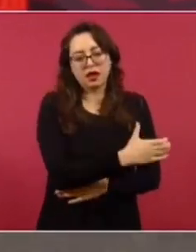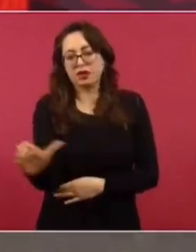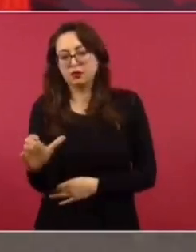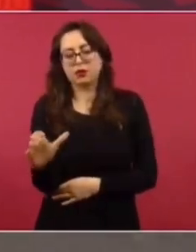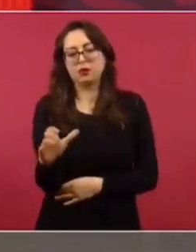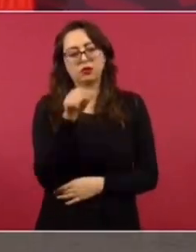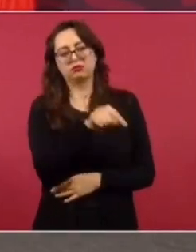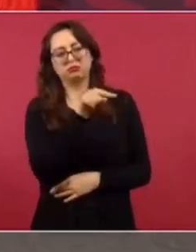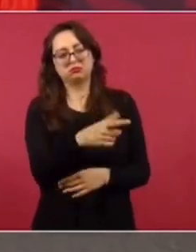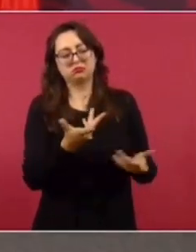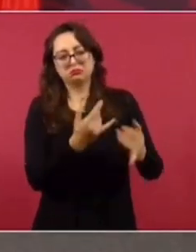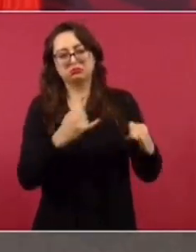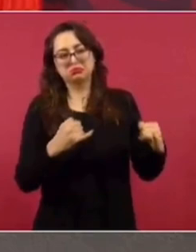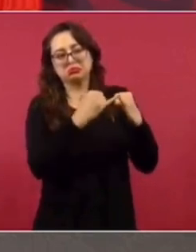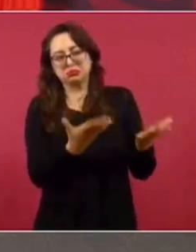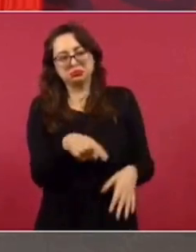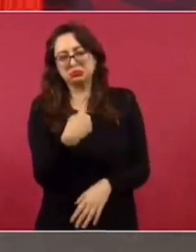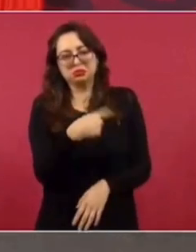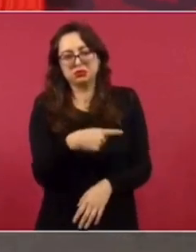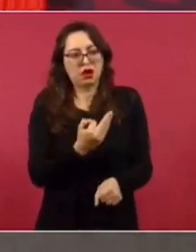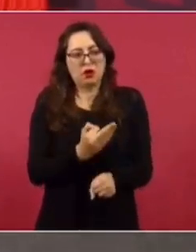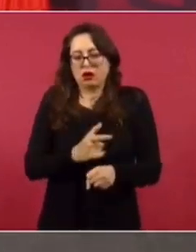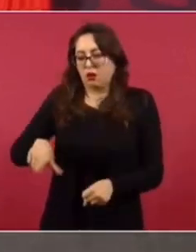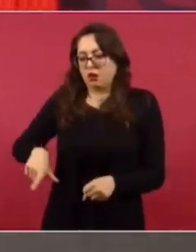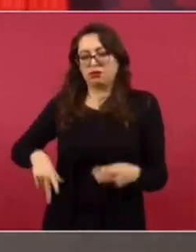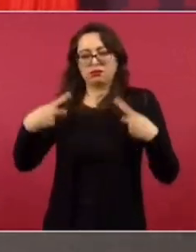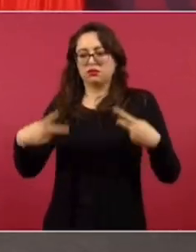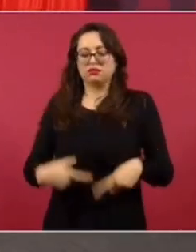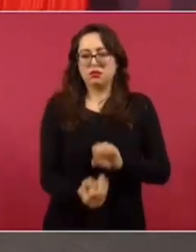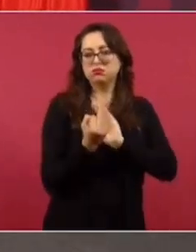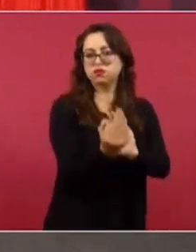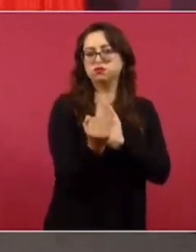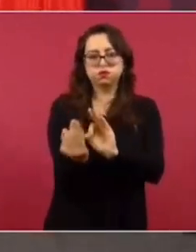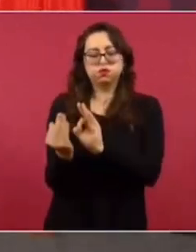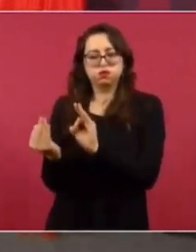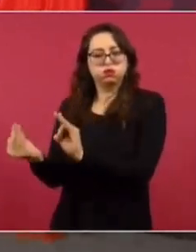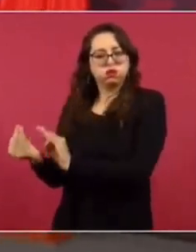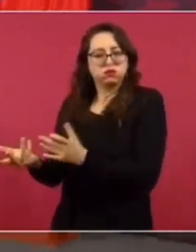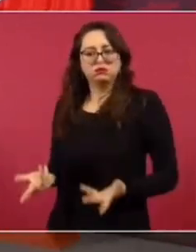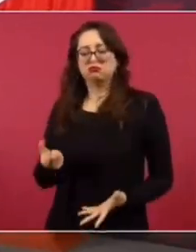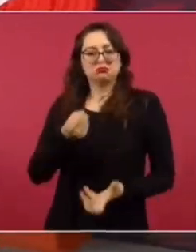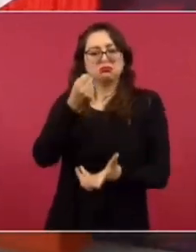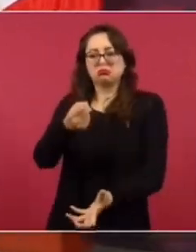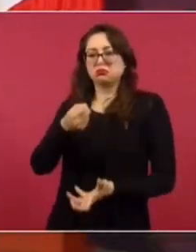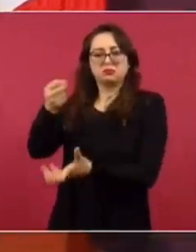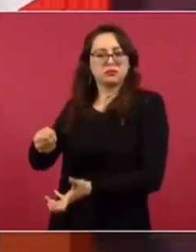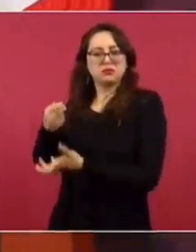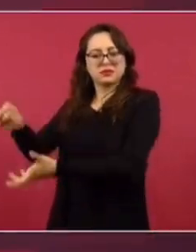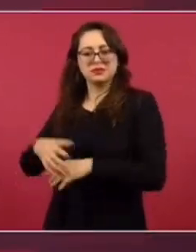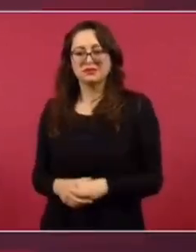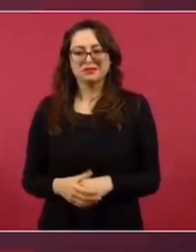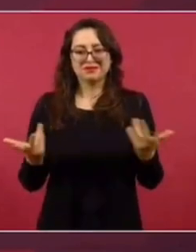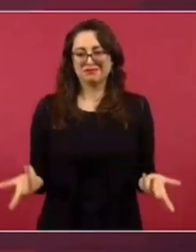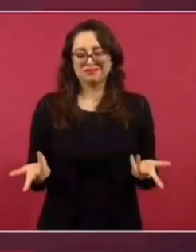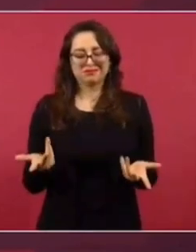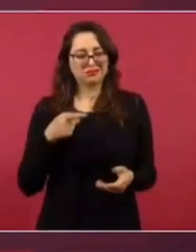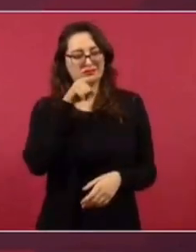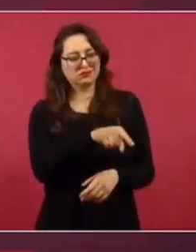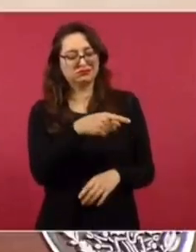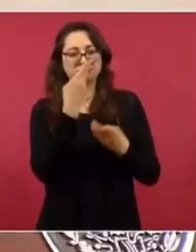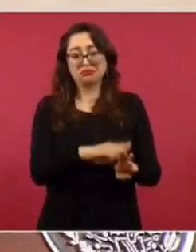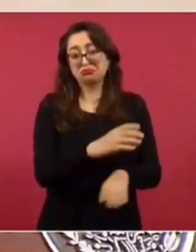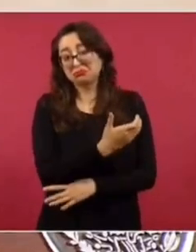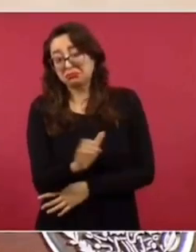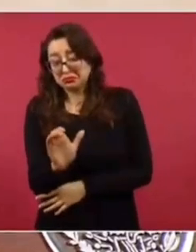de manera directa, y no queremos que se permita o se dé pie a la